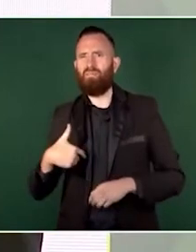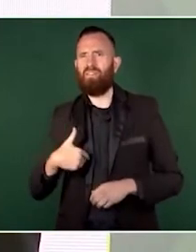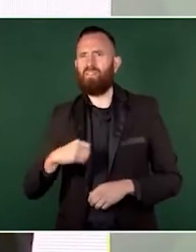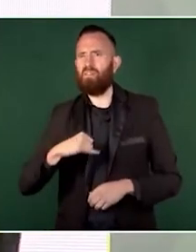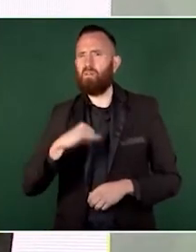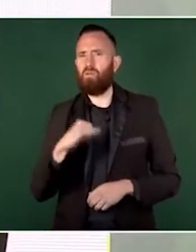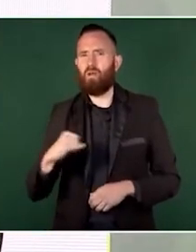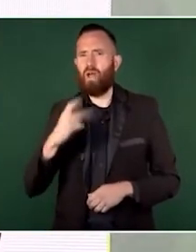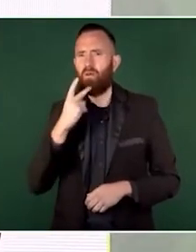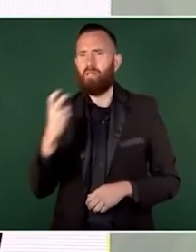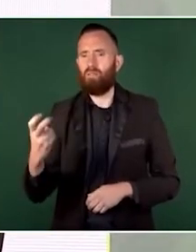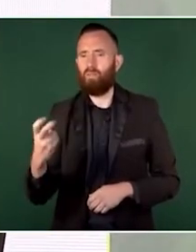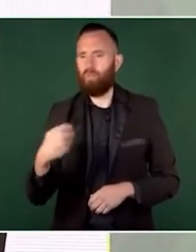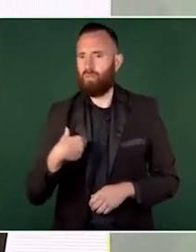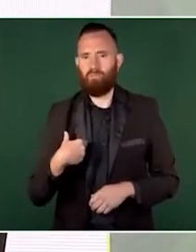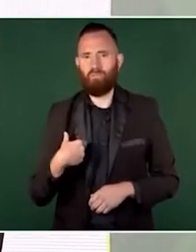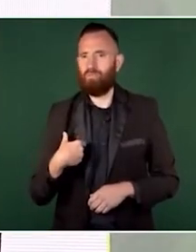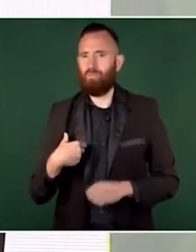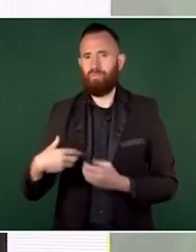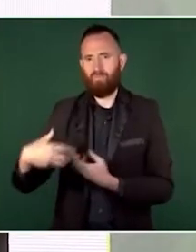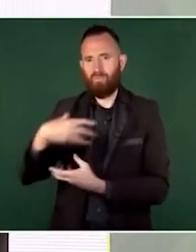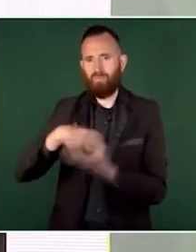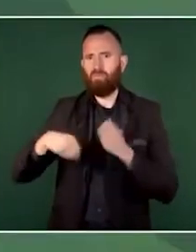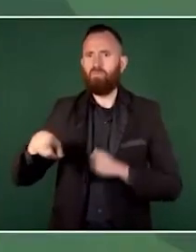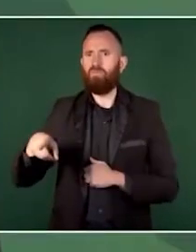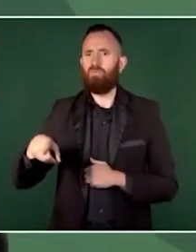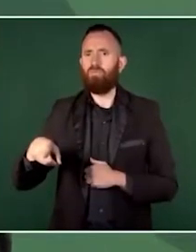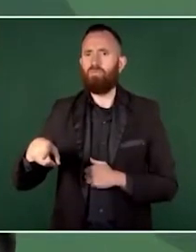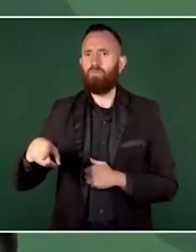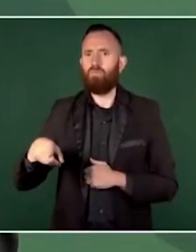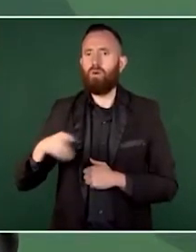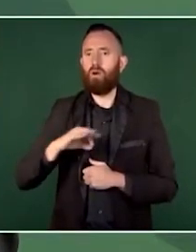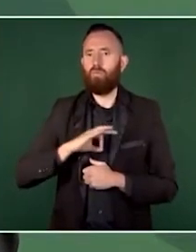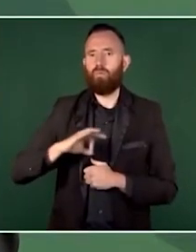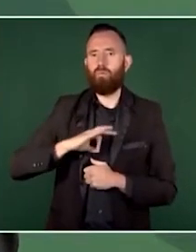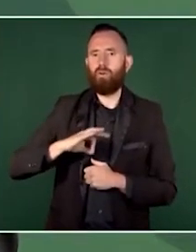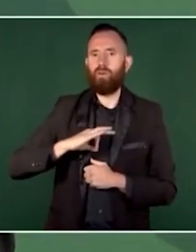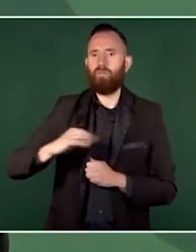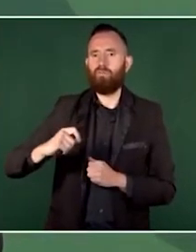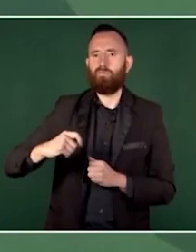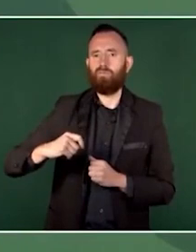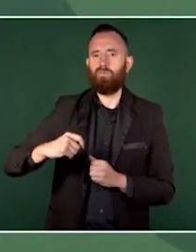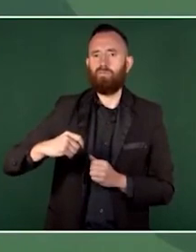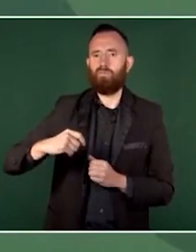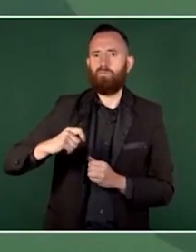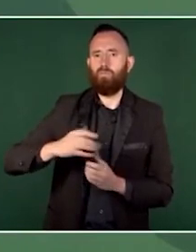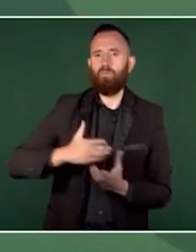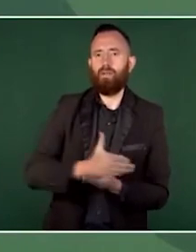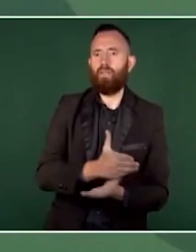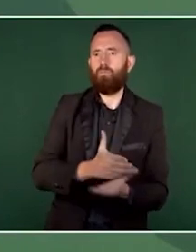pero ellos se meten con todo no hay